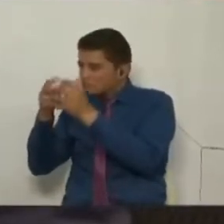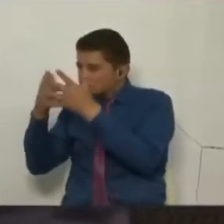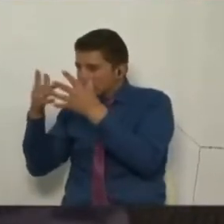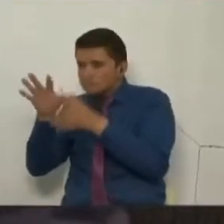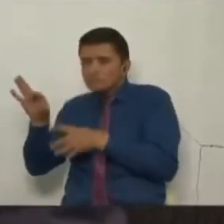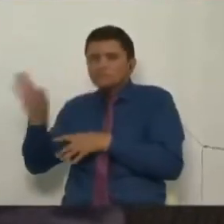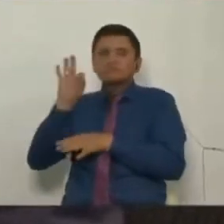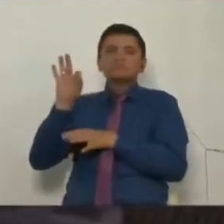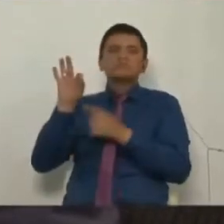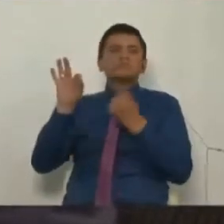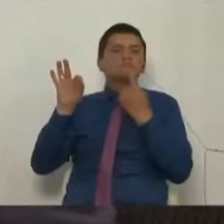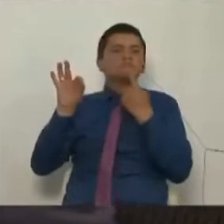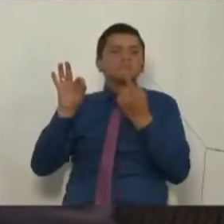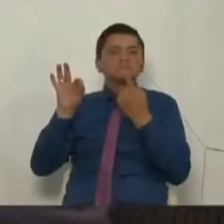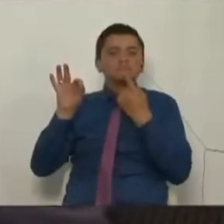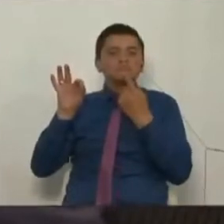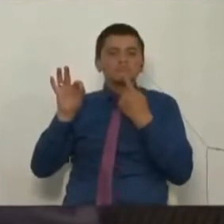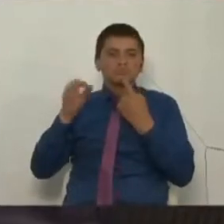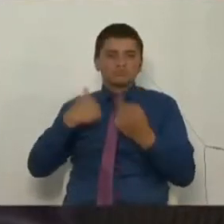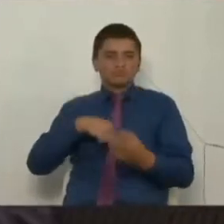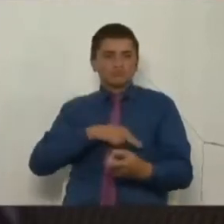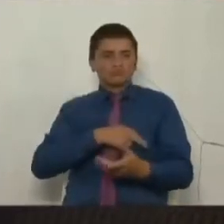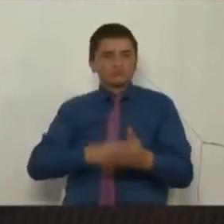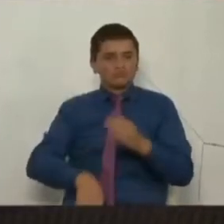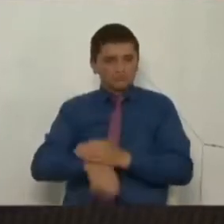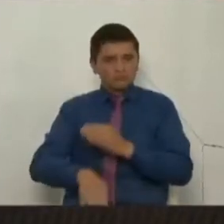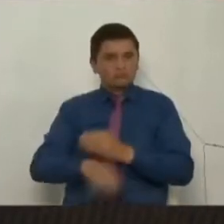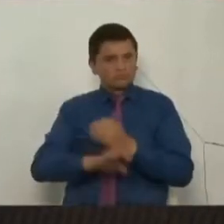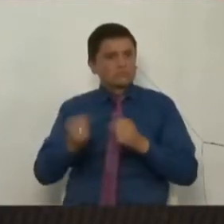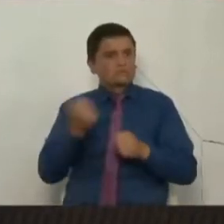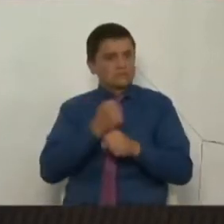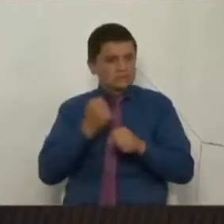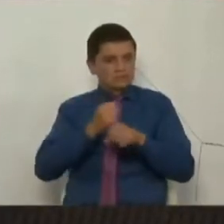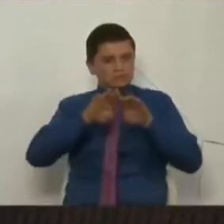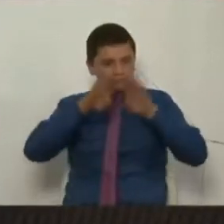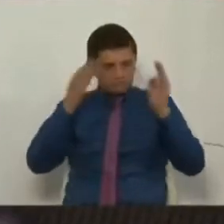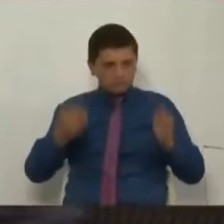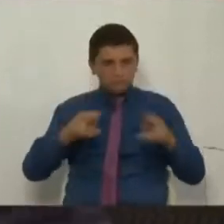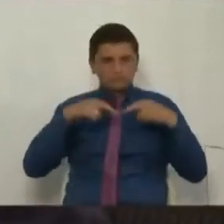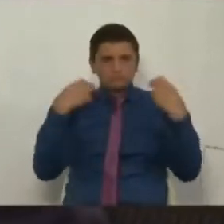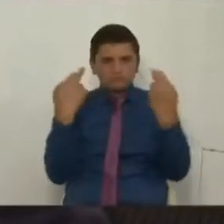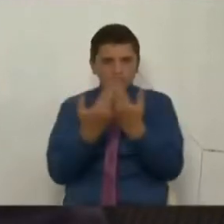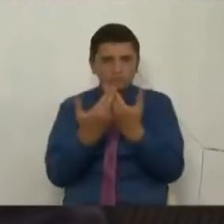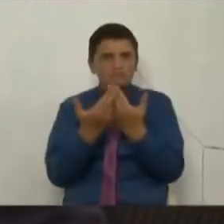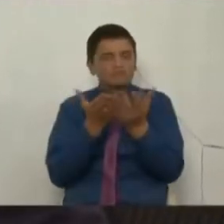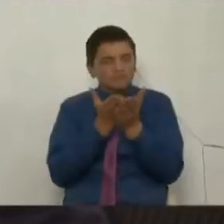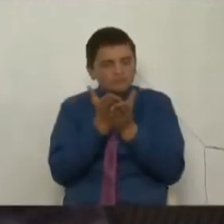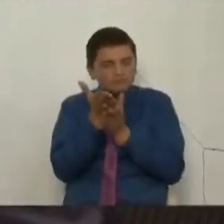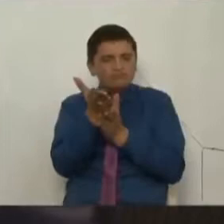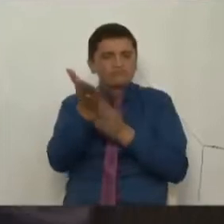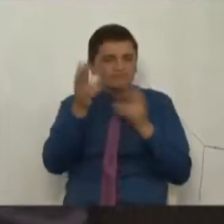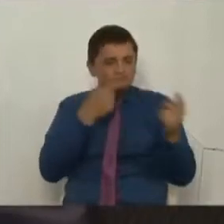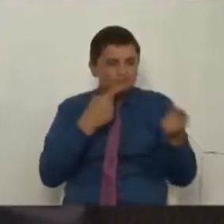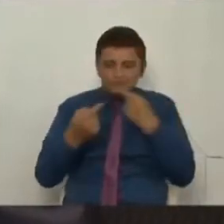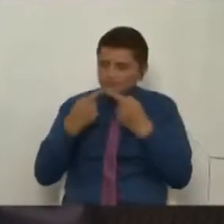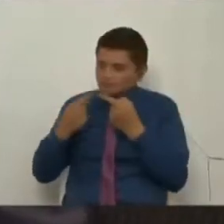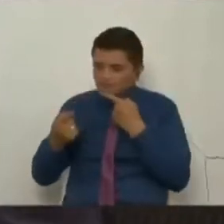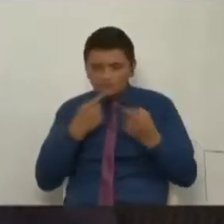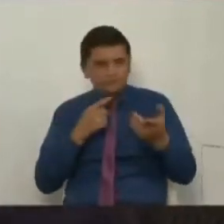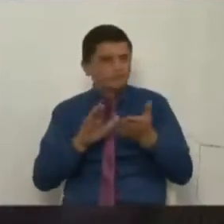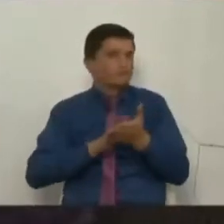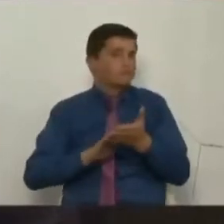en donde decimos que vamos a seguir trabajando en una mesa para encontrarnos y hablar? A lo mejor